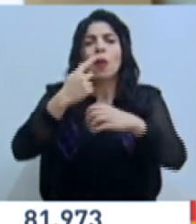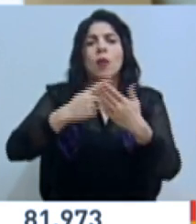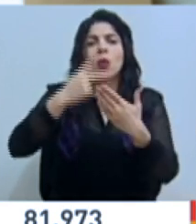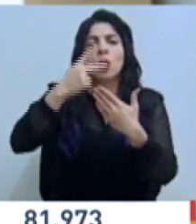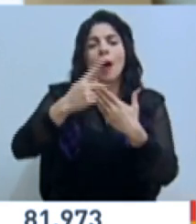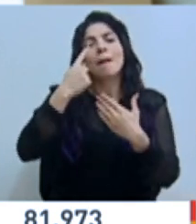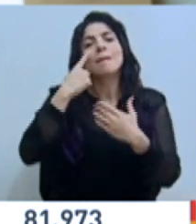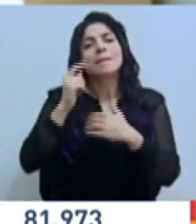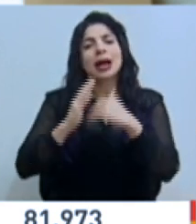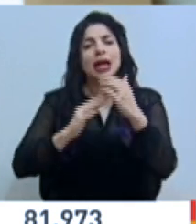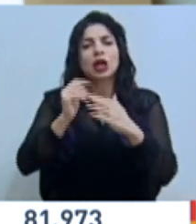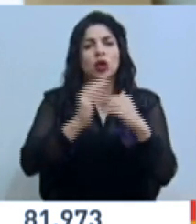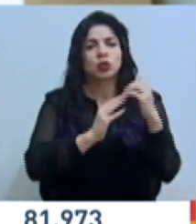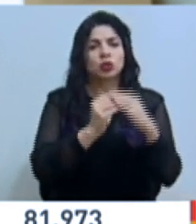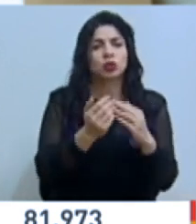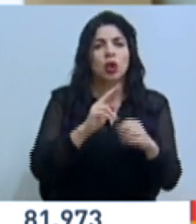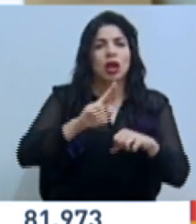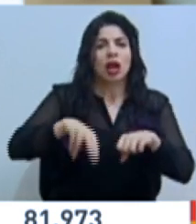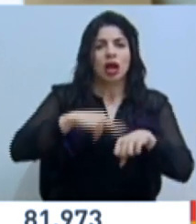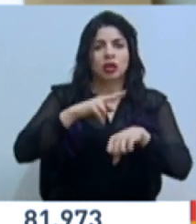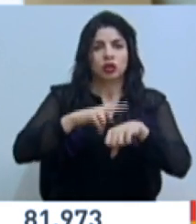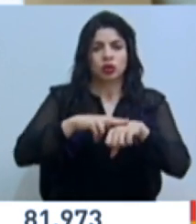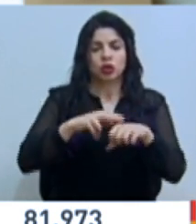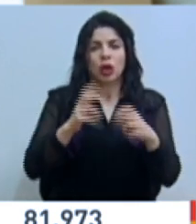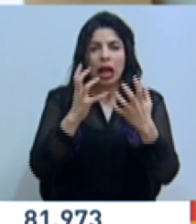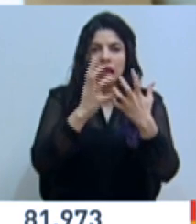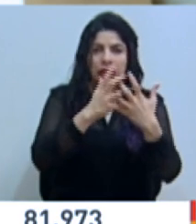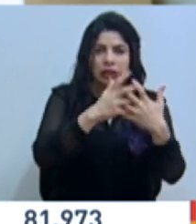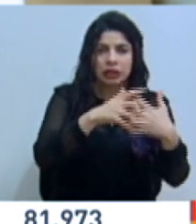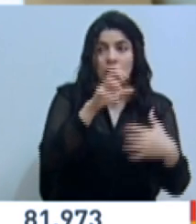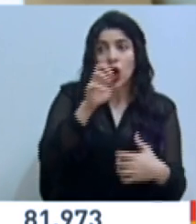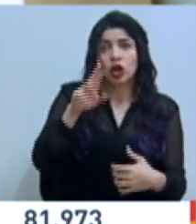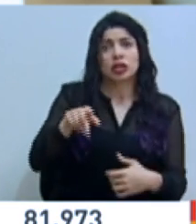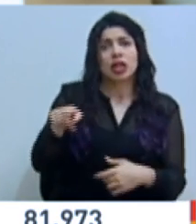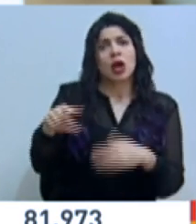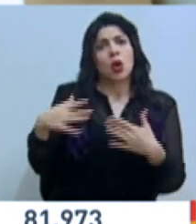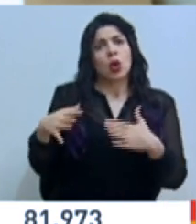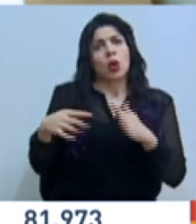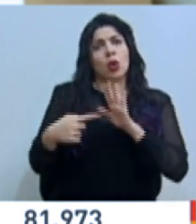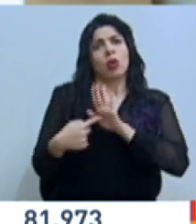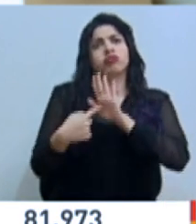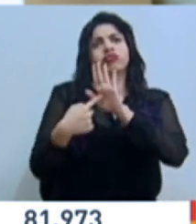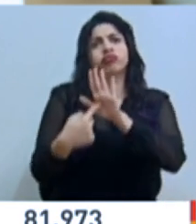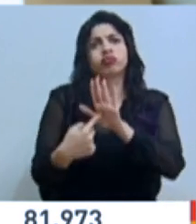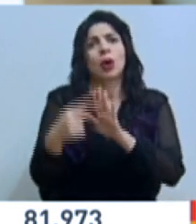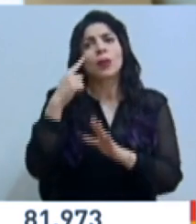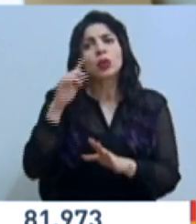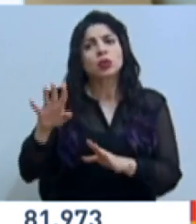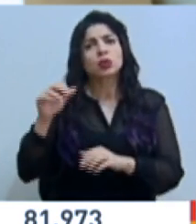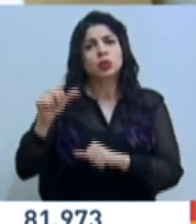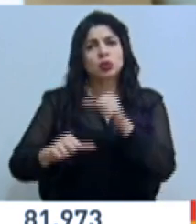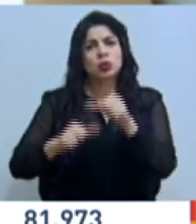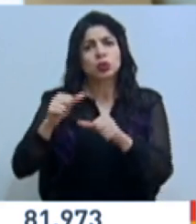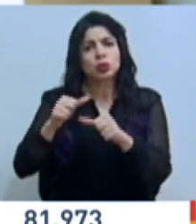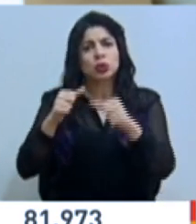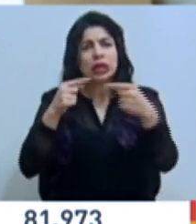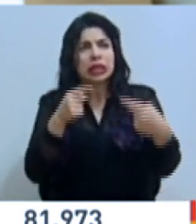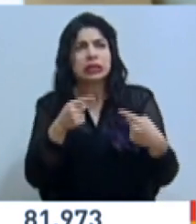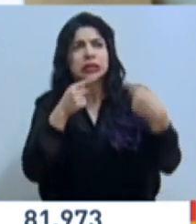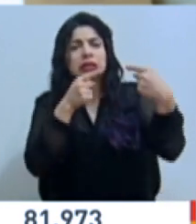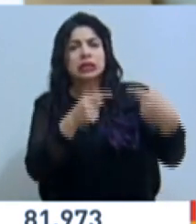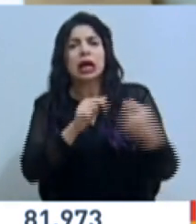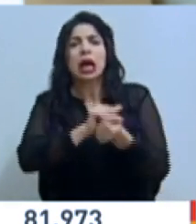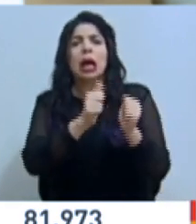regional resiliente, del cual Costa Rica es un país emblemático con el tema de la lucha contra el cambio climático.